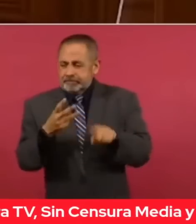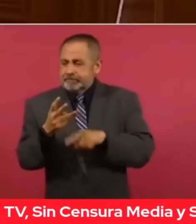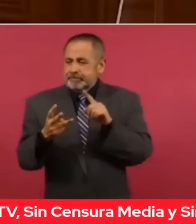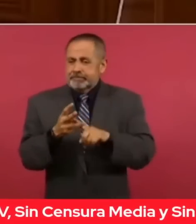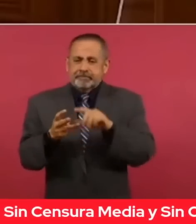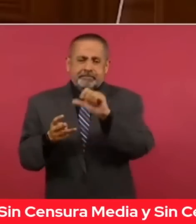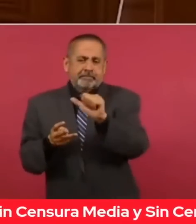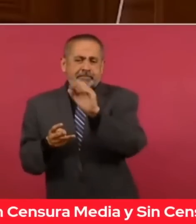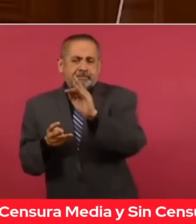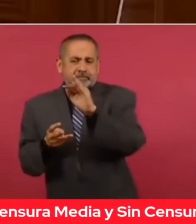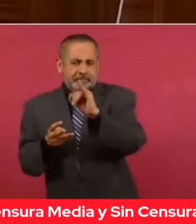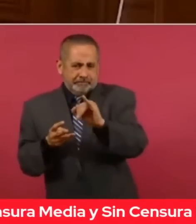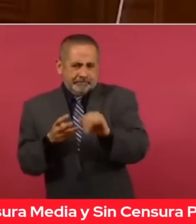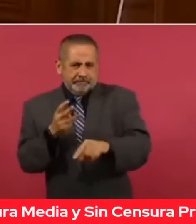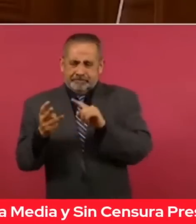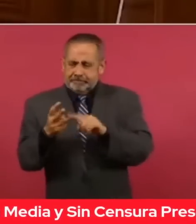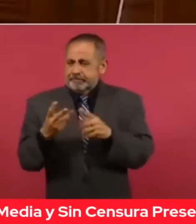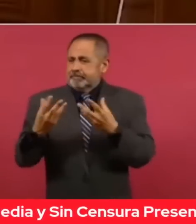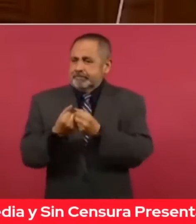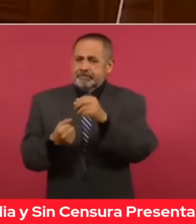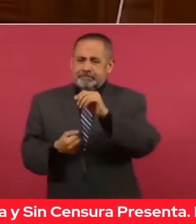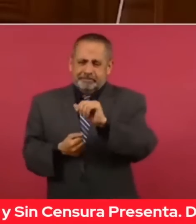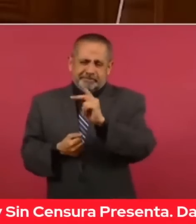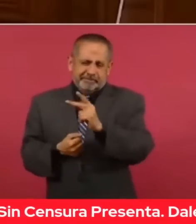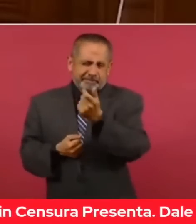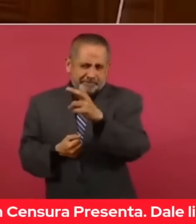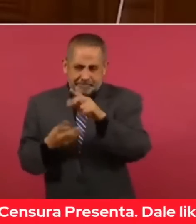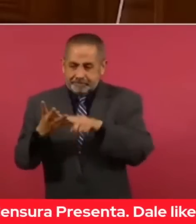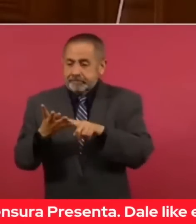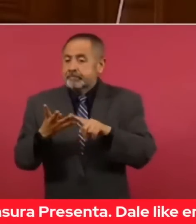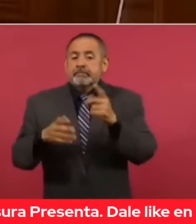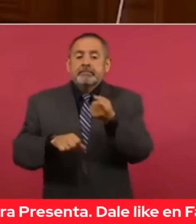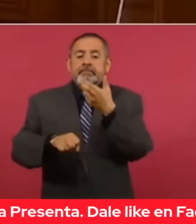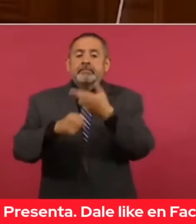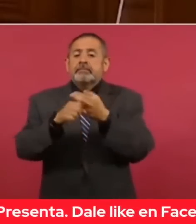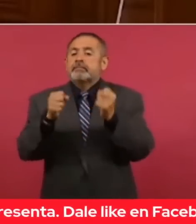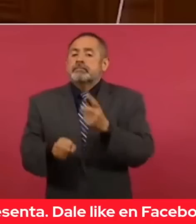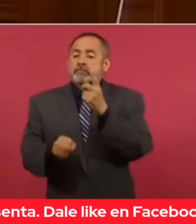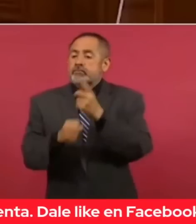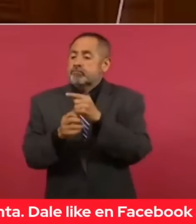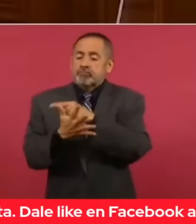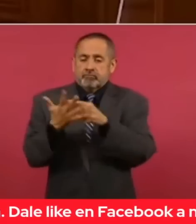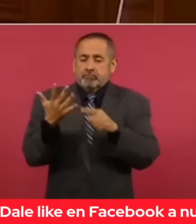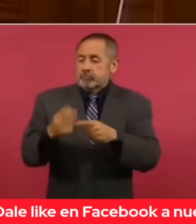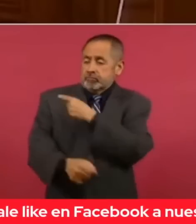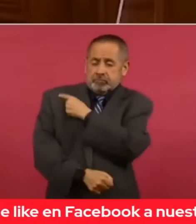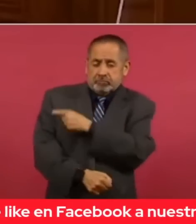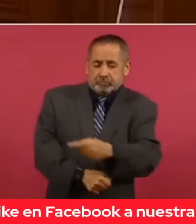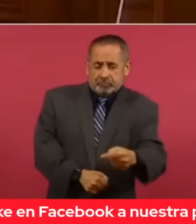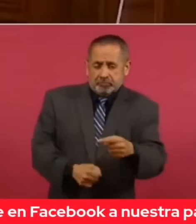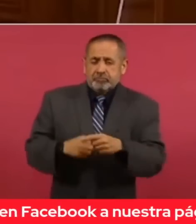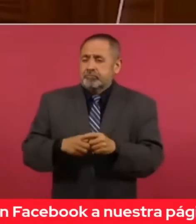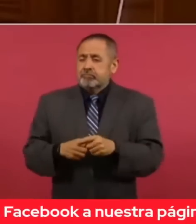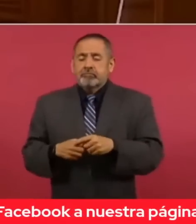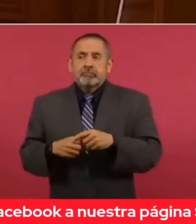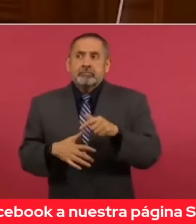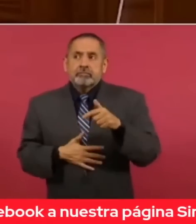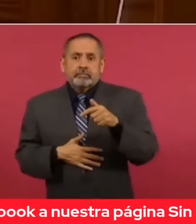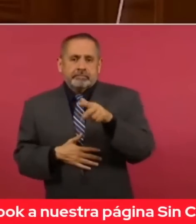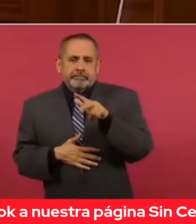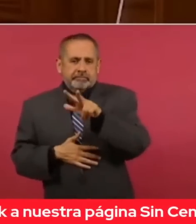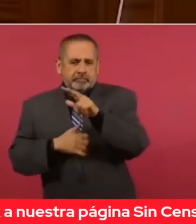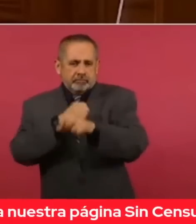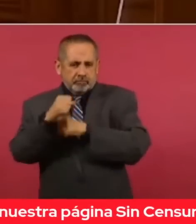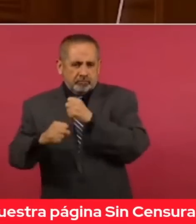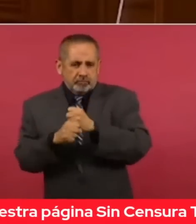Agencia Federal de Investigación de la PGR y la Secretaría de la Seguridad Pública a lo largo de tres secciones presidenciales